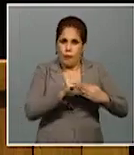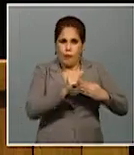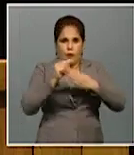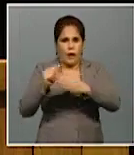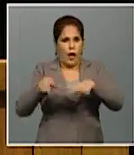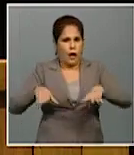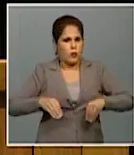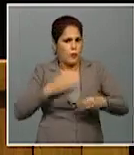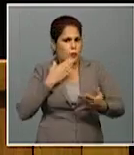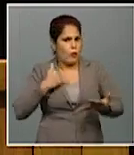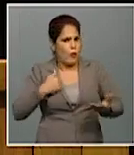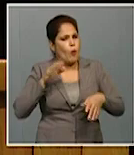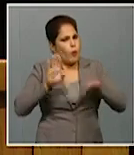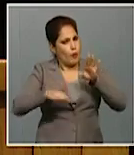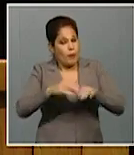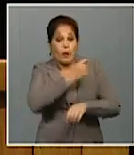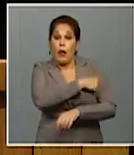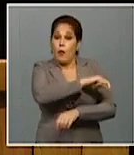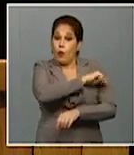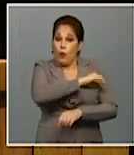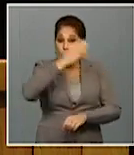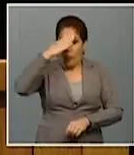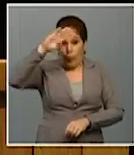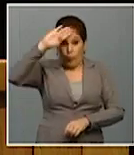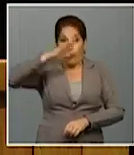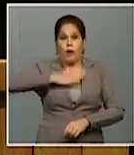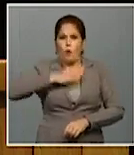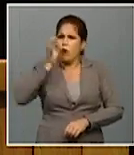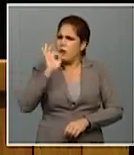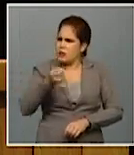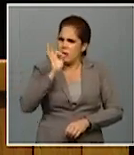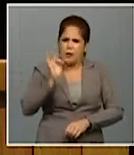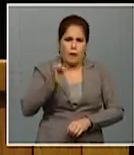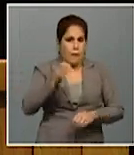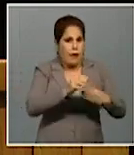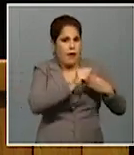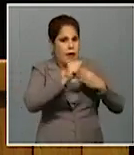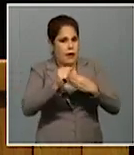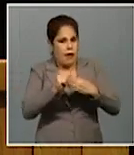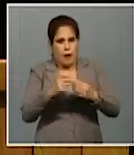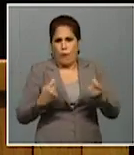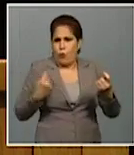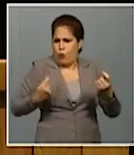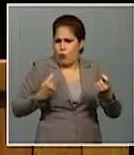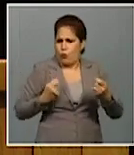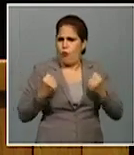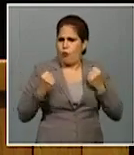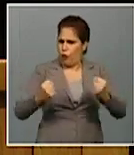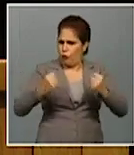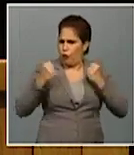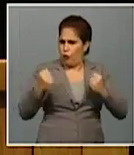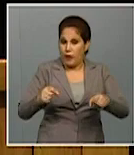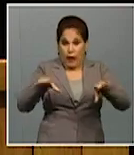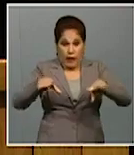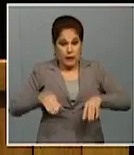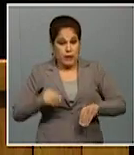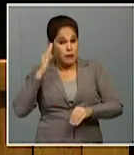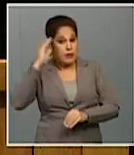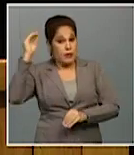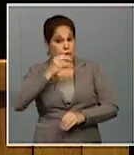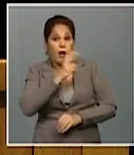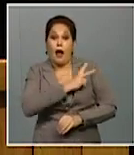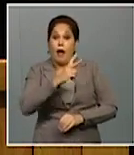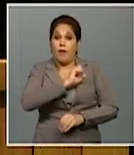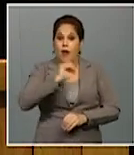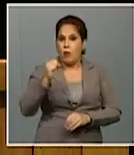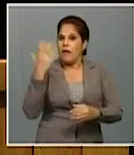cómo lo asumimos. Un pueblo como el nuestro, que siempre llevó delante a los más bravos de la tropa, sólo aceptará y reconocerá en la